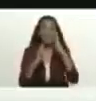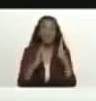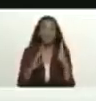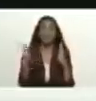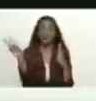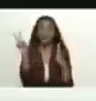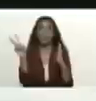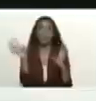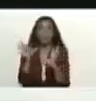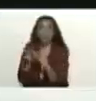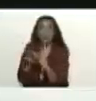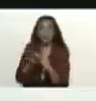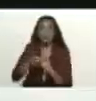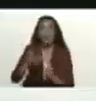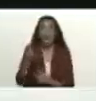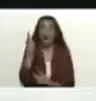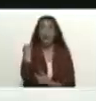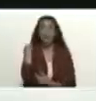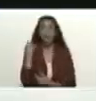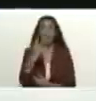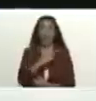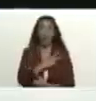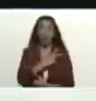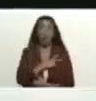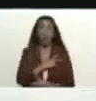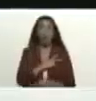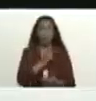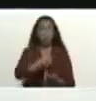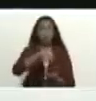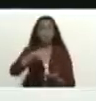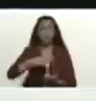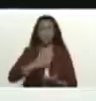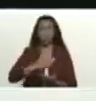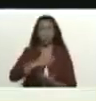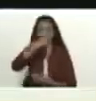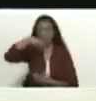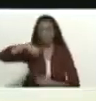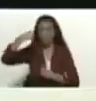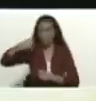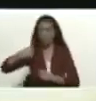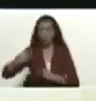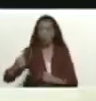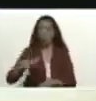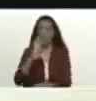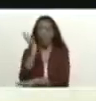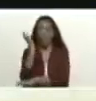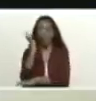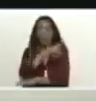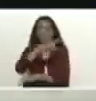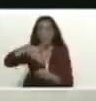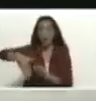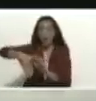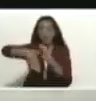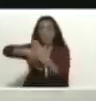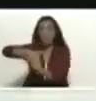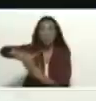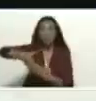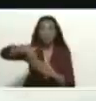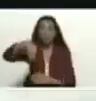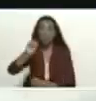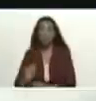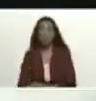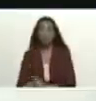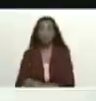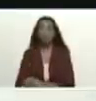lo firmamos ayer el presidente Lula y mi persona en el marco de la cumbre suramericana hicimos una